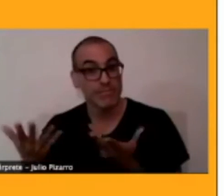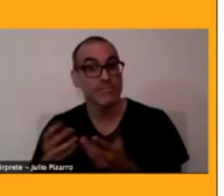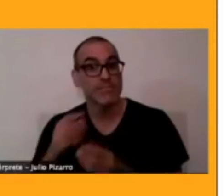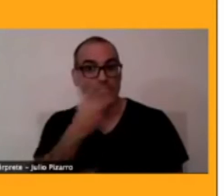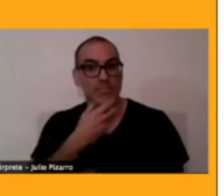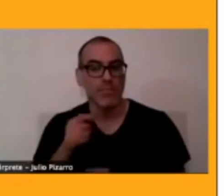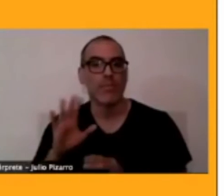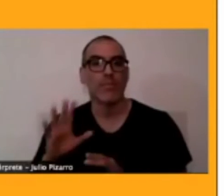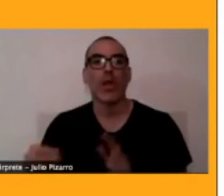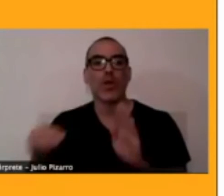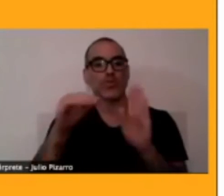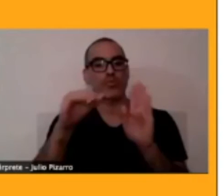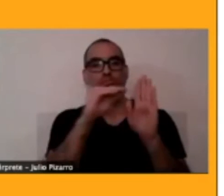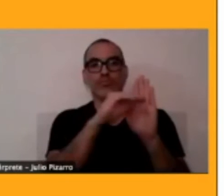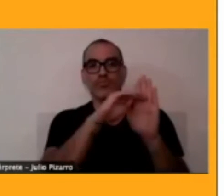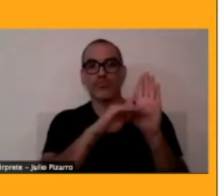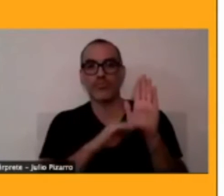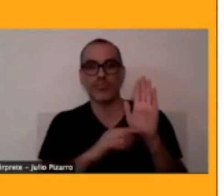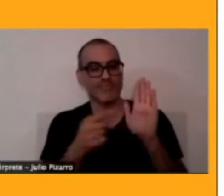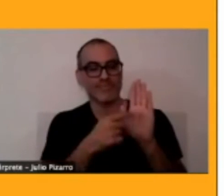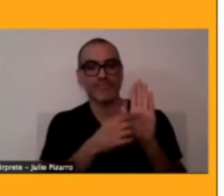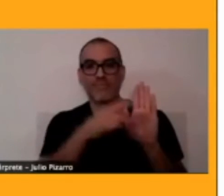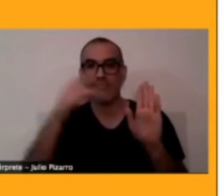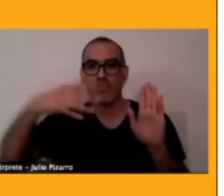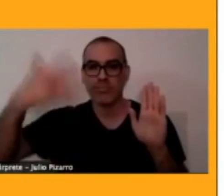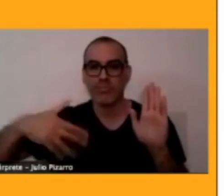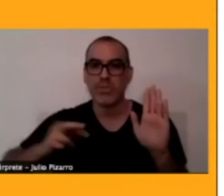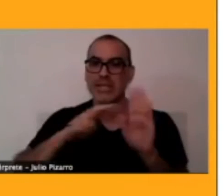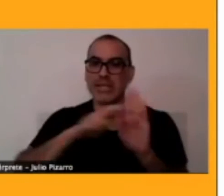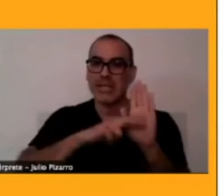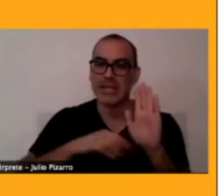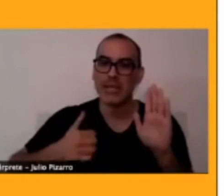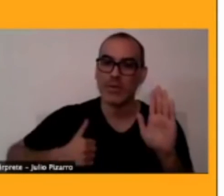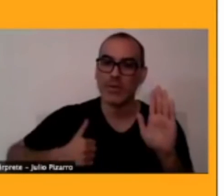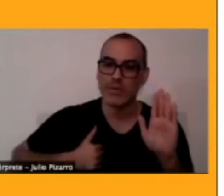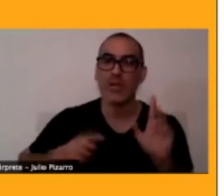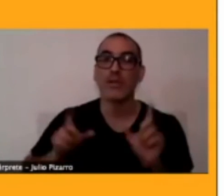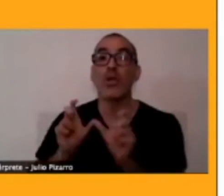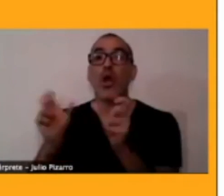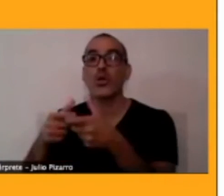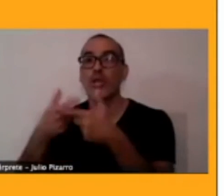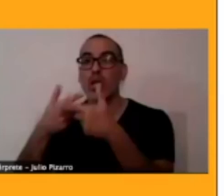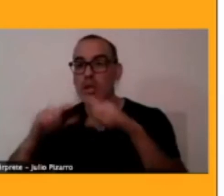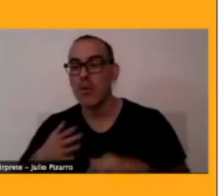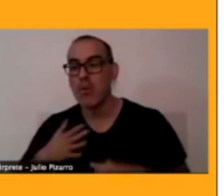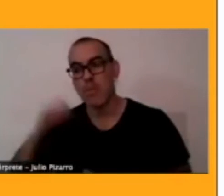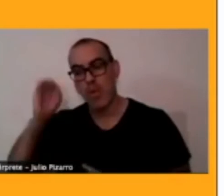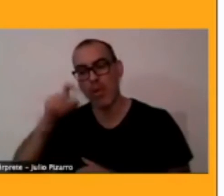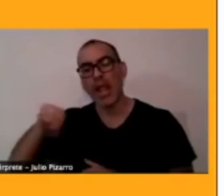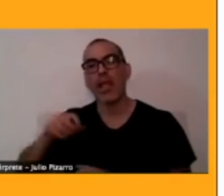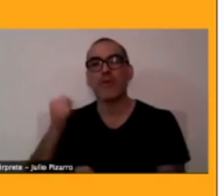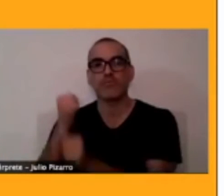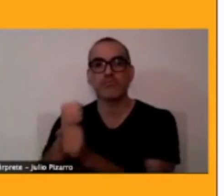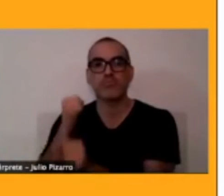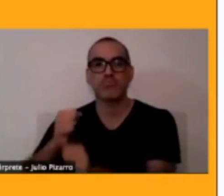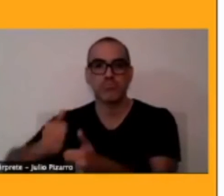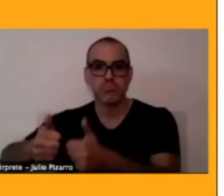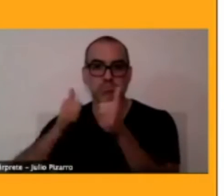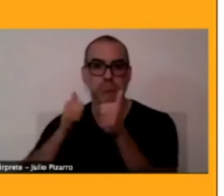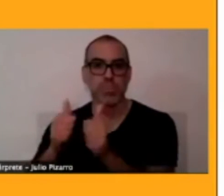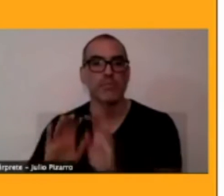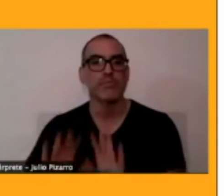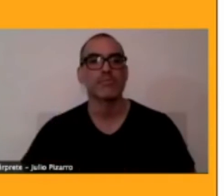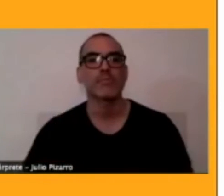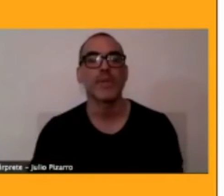y ha logrado, en mi opinión, su objetivo. Estas son las publicaciones del Consejo que lo han hecho de la mano con la